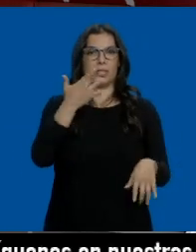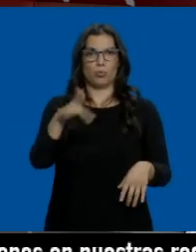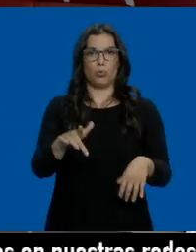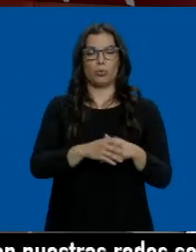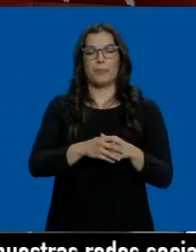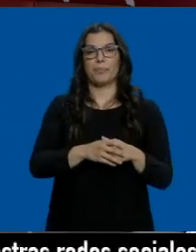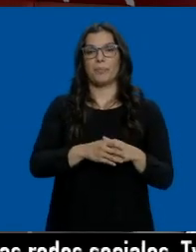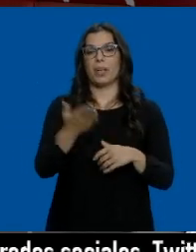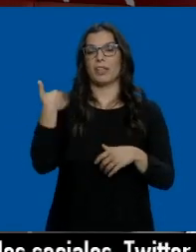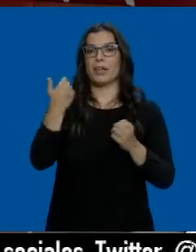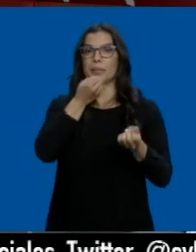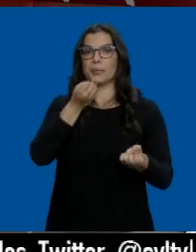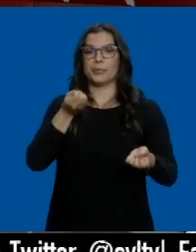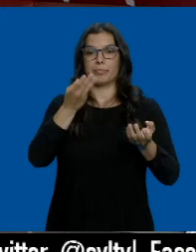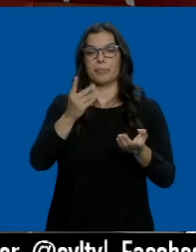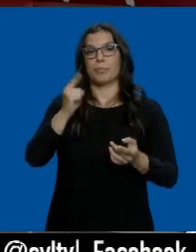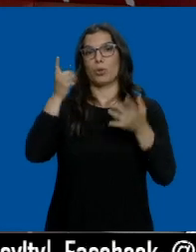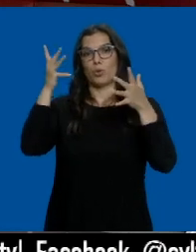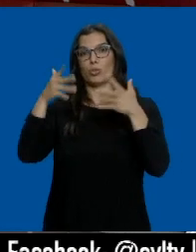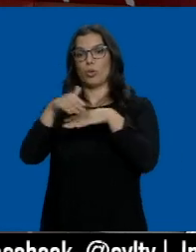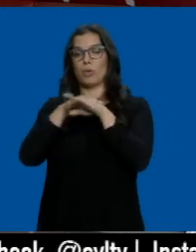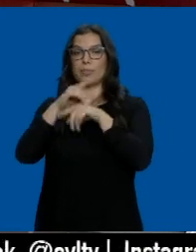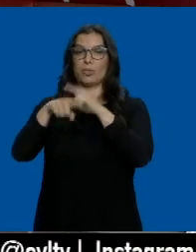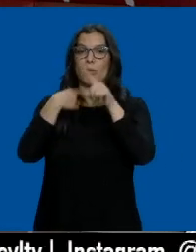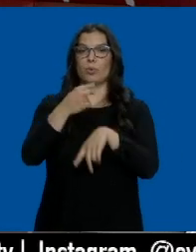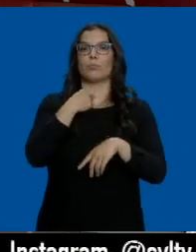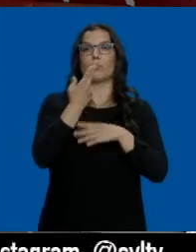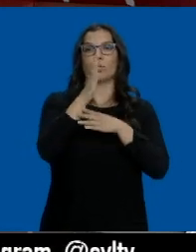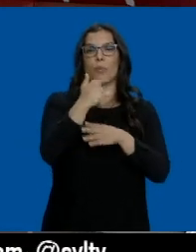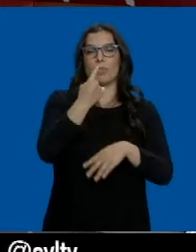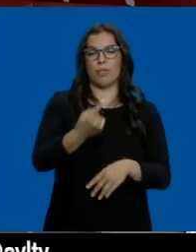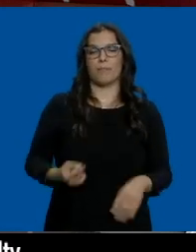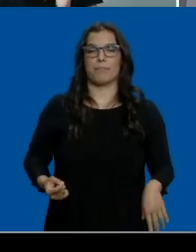Lo comentaba ayer, tras el Consejo de Ministros, la portavoz del gobierno.